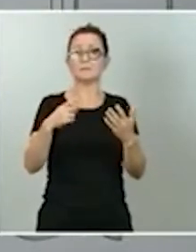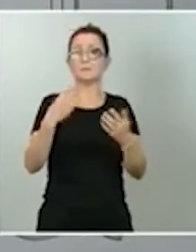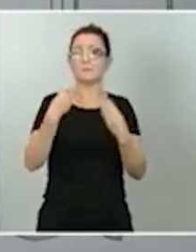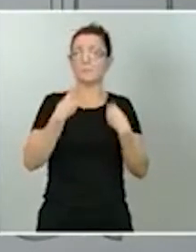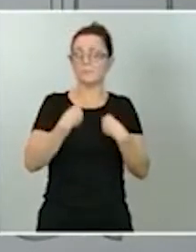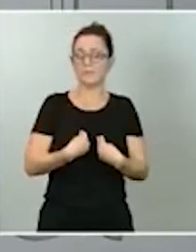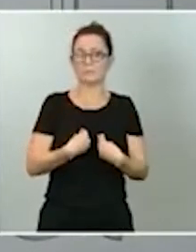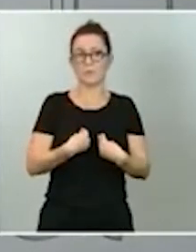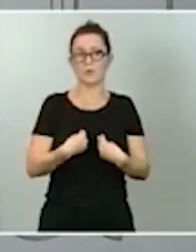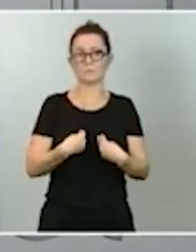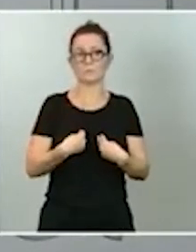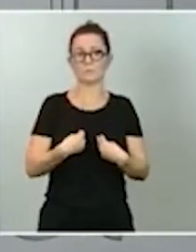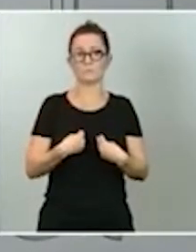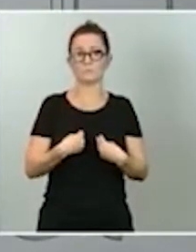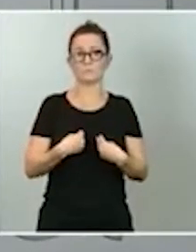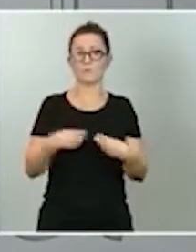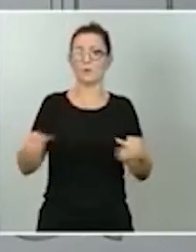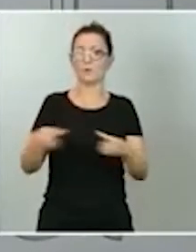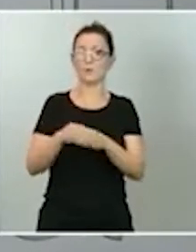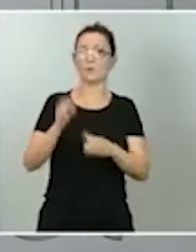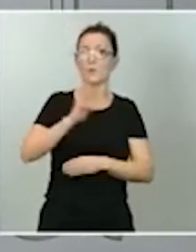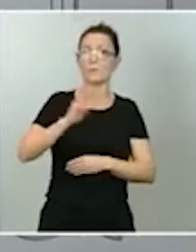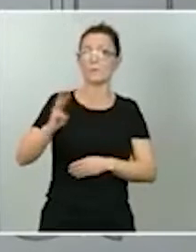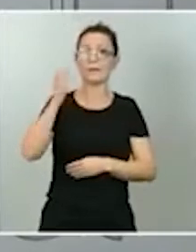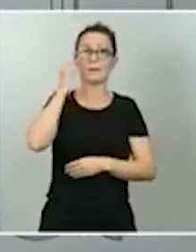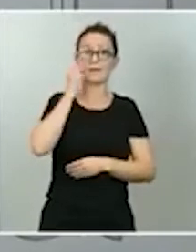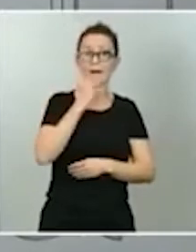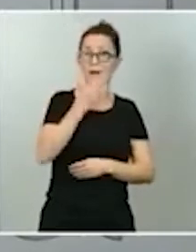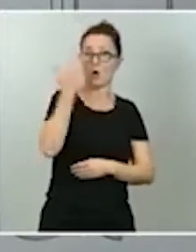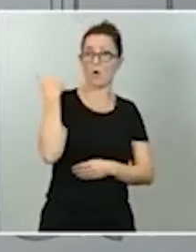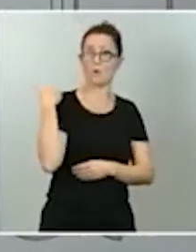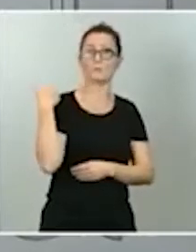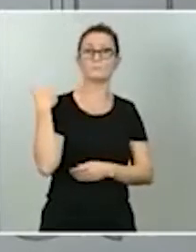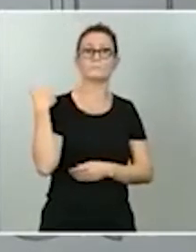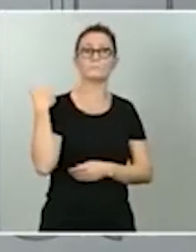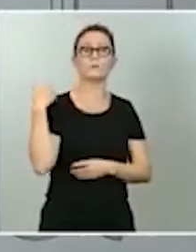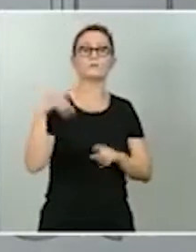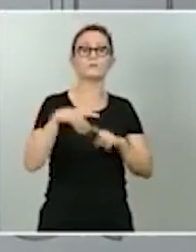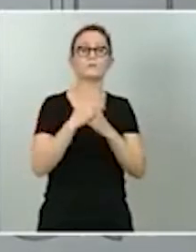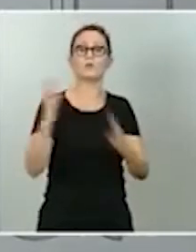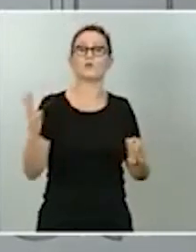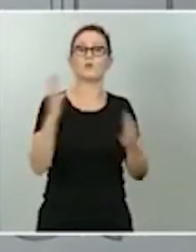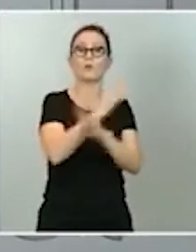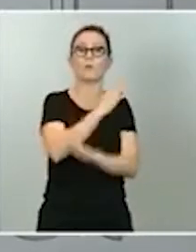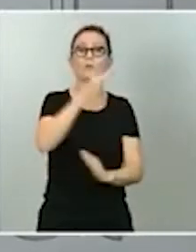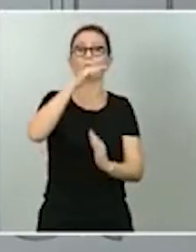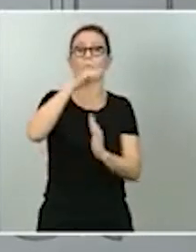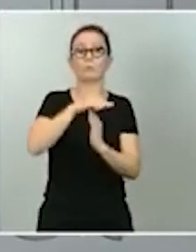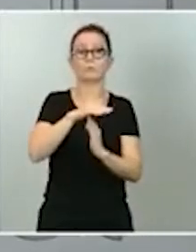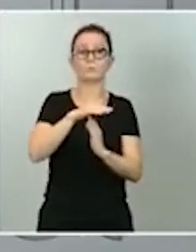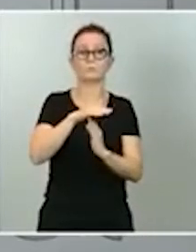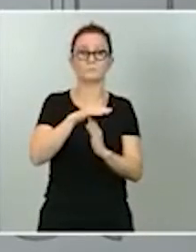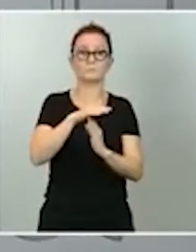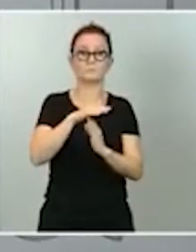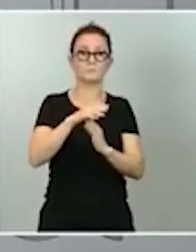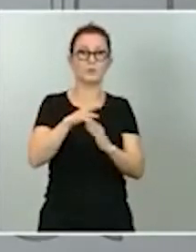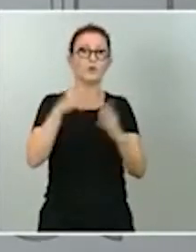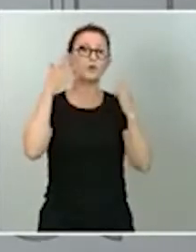PP del señor Rajoy, entonces, mantuvo bloqueada la situación de renovación del Consejo General del Poder Judicial